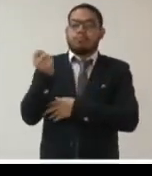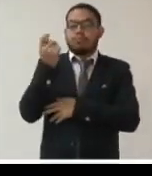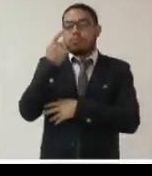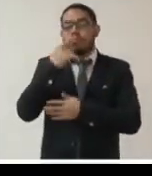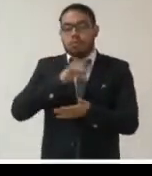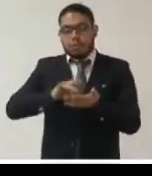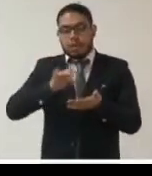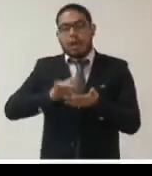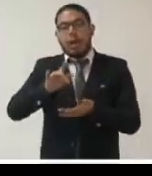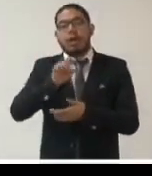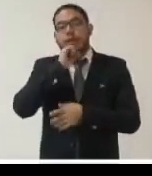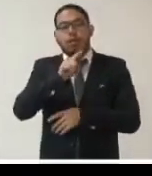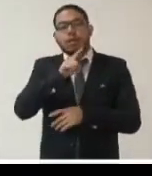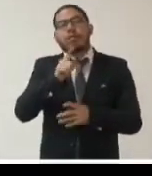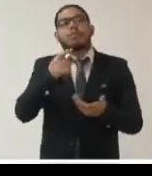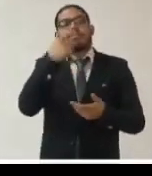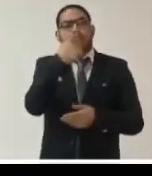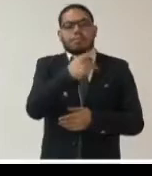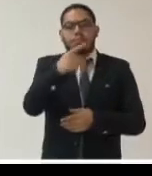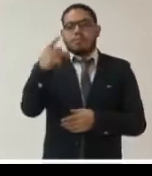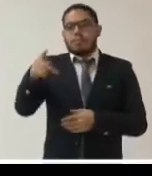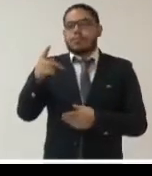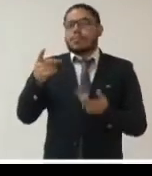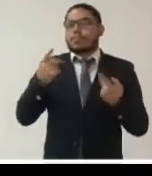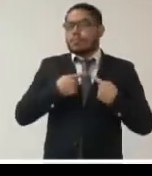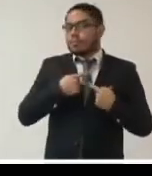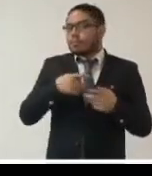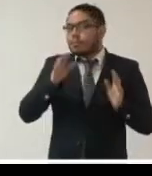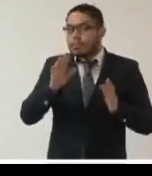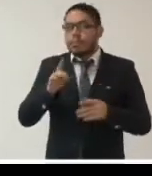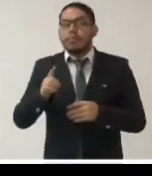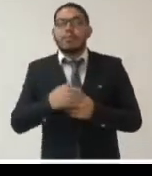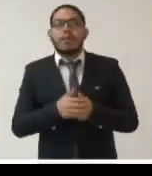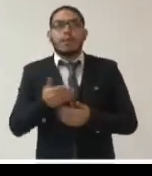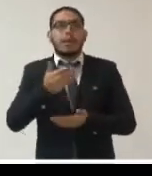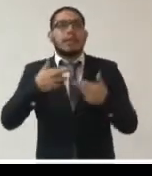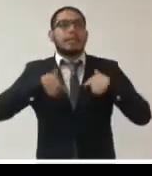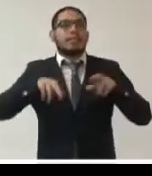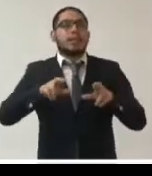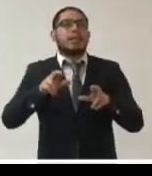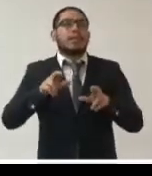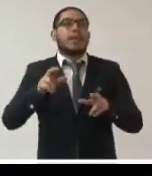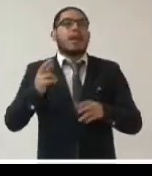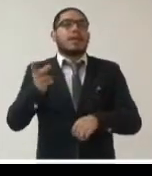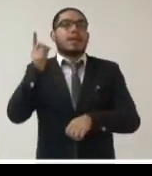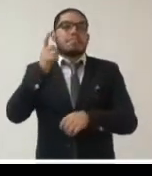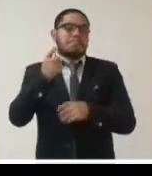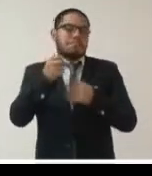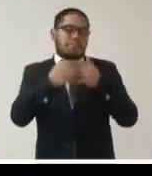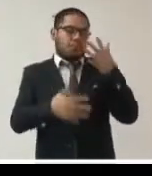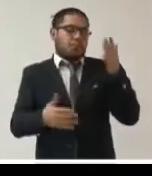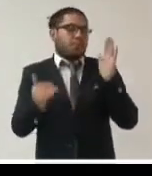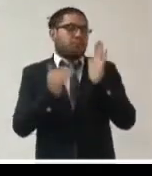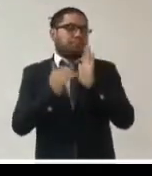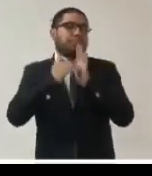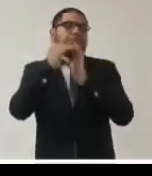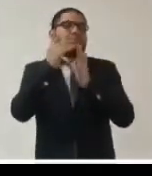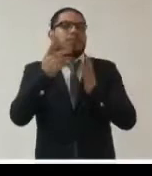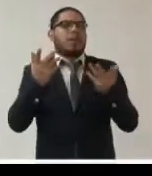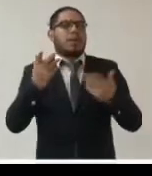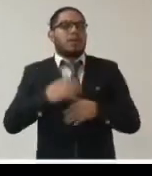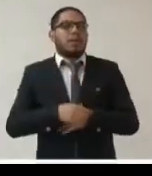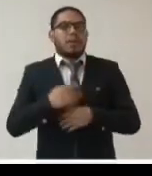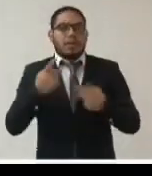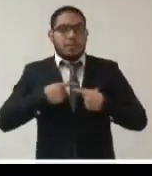plantilla entre sus clientes y algunas fundaciones o algunas entidades representan a millones de clientes como por ejemplo el sector